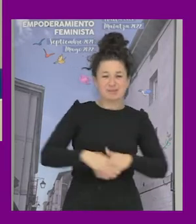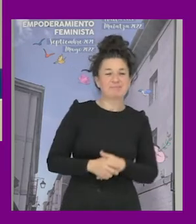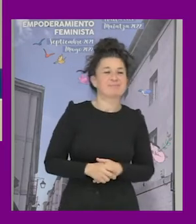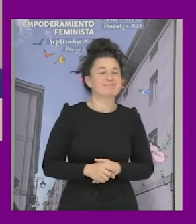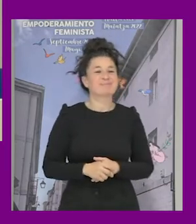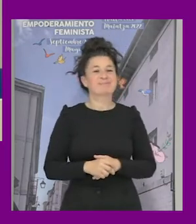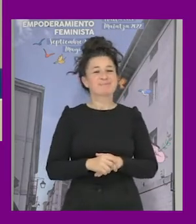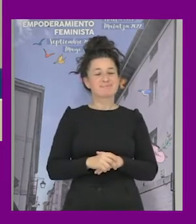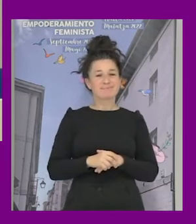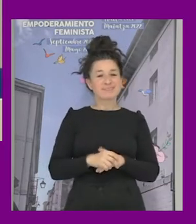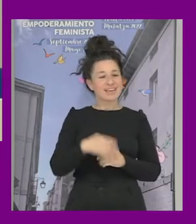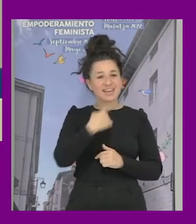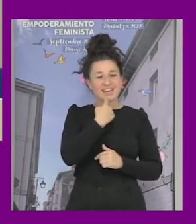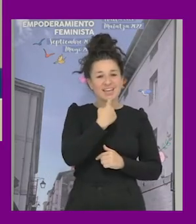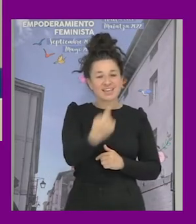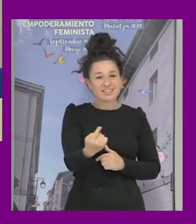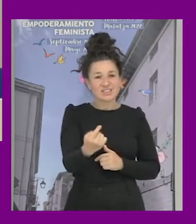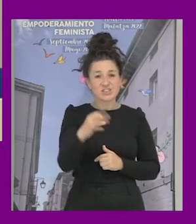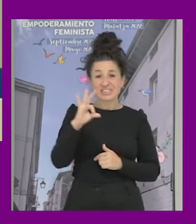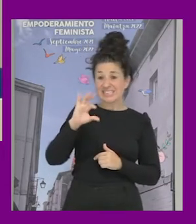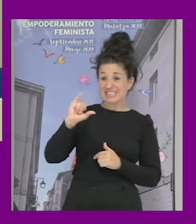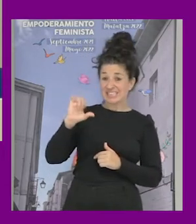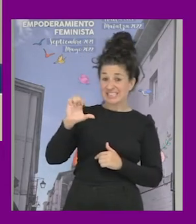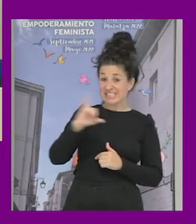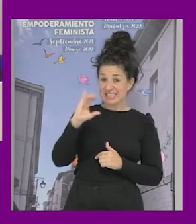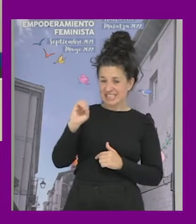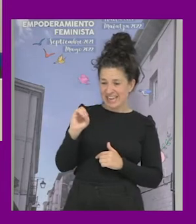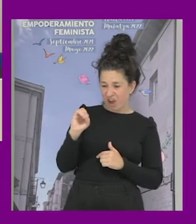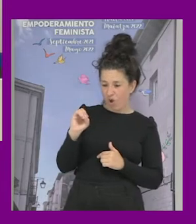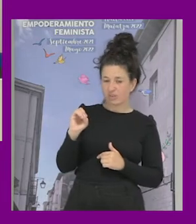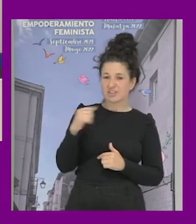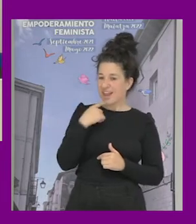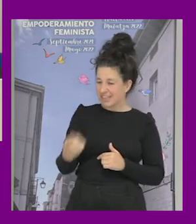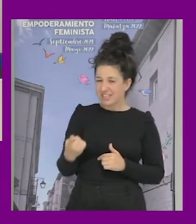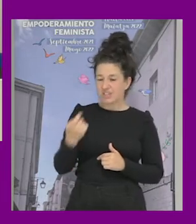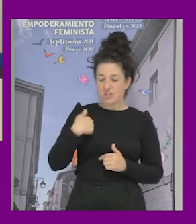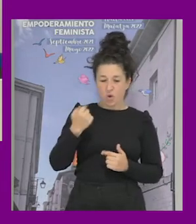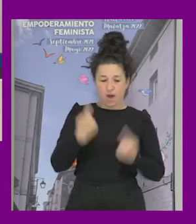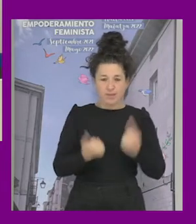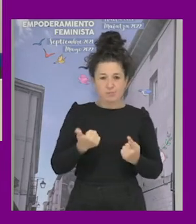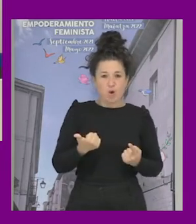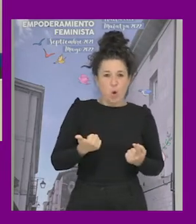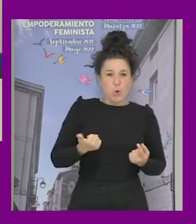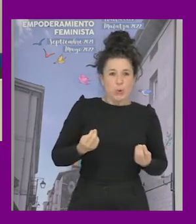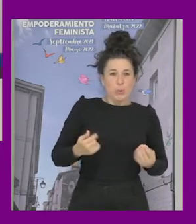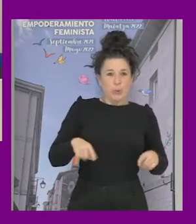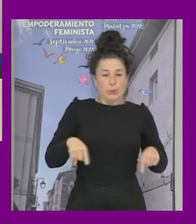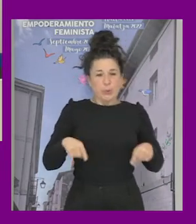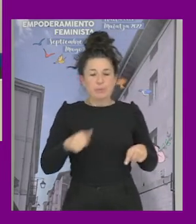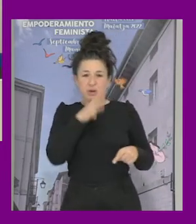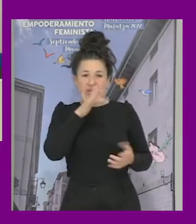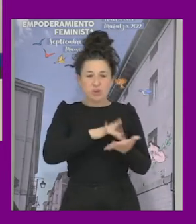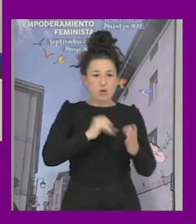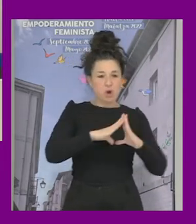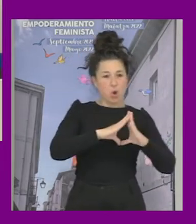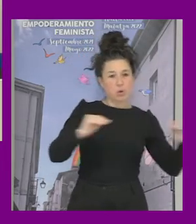como os decía a sejo yo estoy como a veces en un momento de de intención no porque por un lado trabajo en la universidad